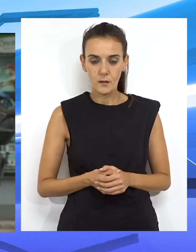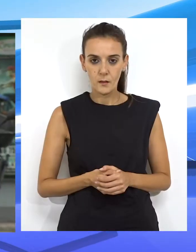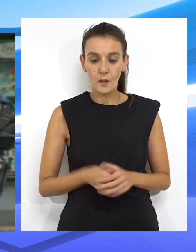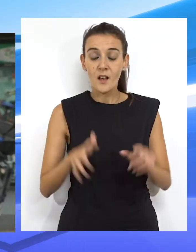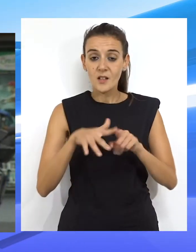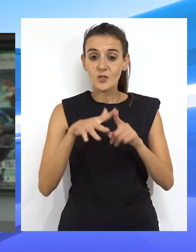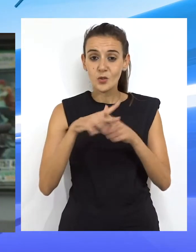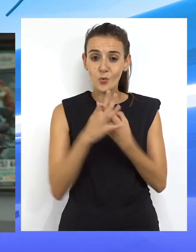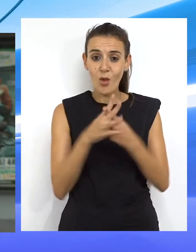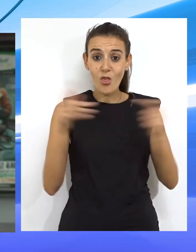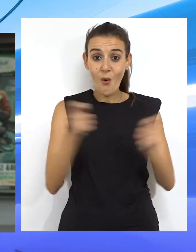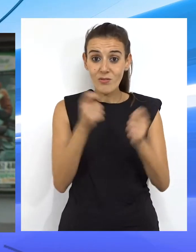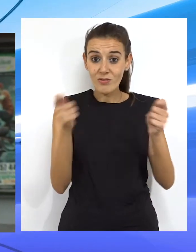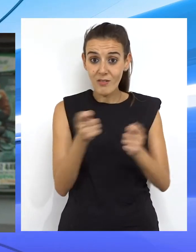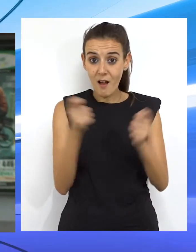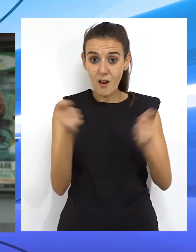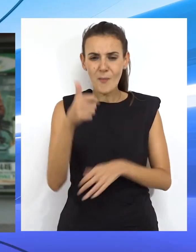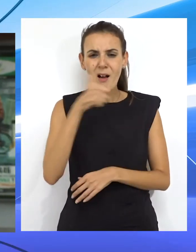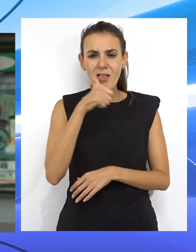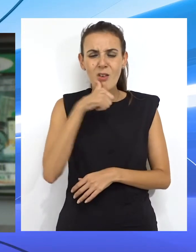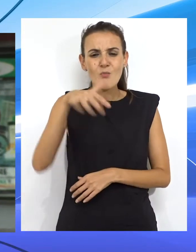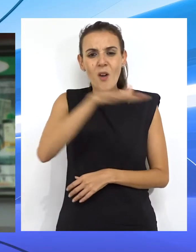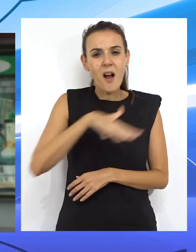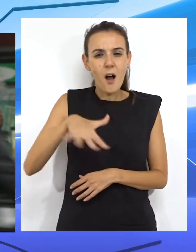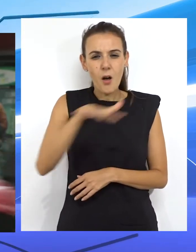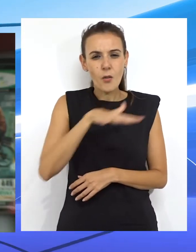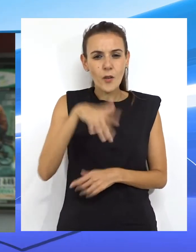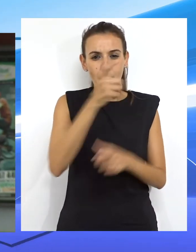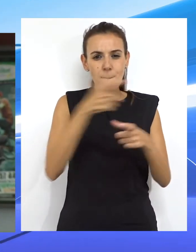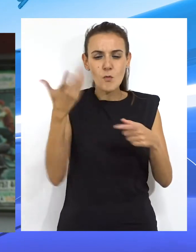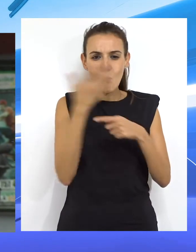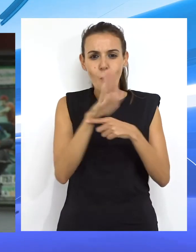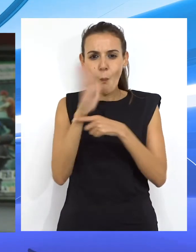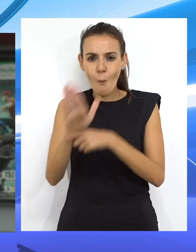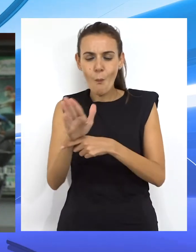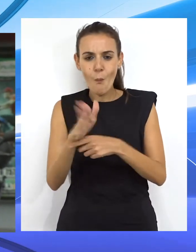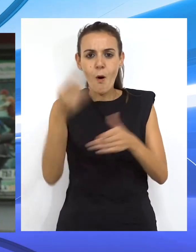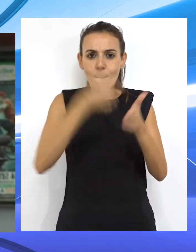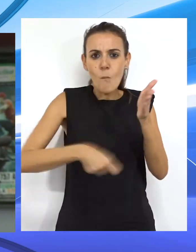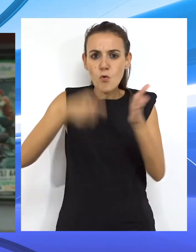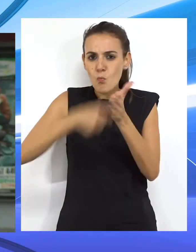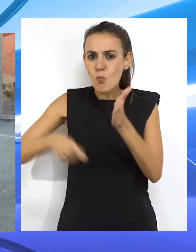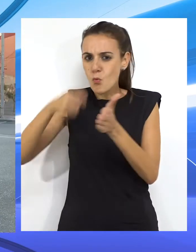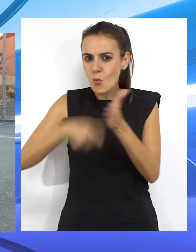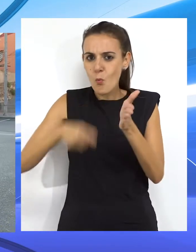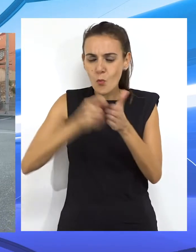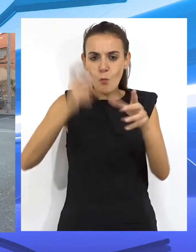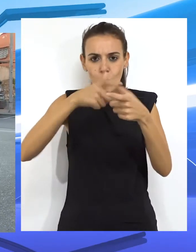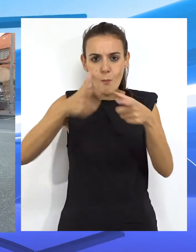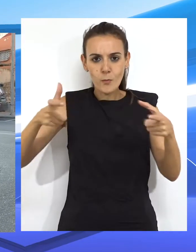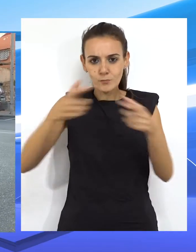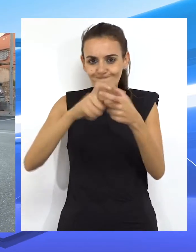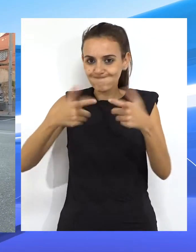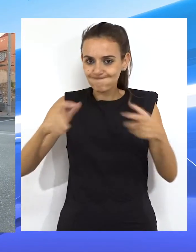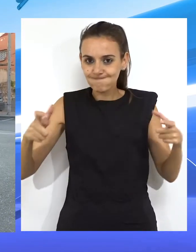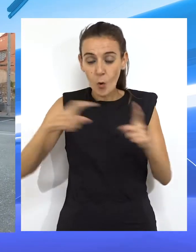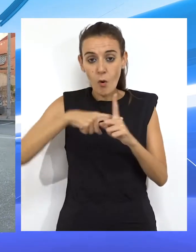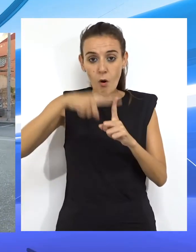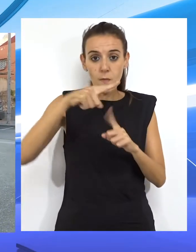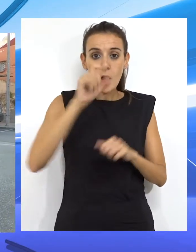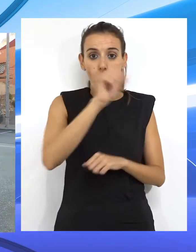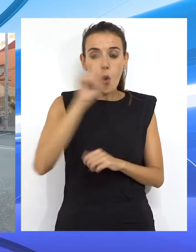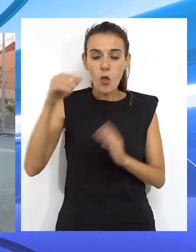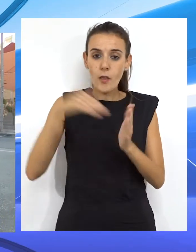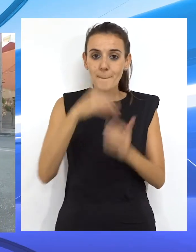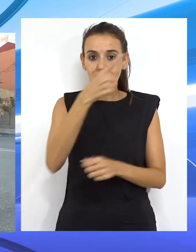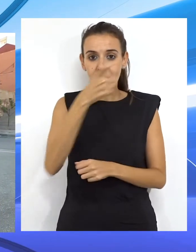Durante el estado de alarma, Ceuta fue el lugar donde se presentaron más multas en proporción a su población, con una tasa de 11